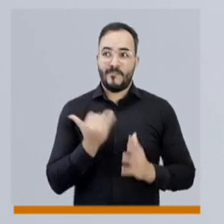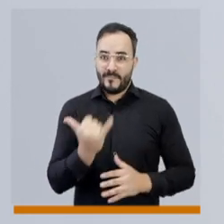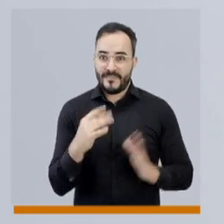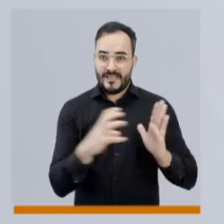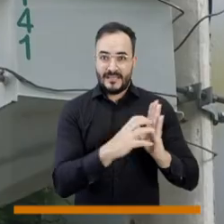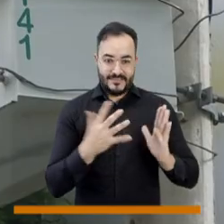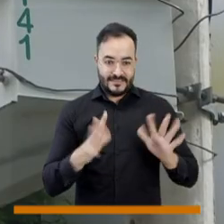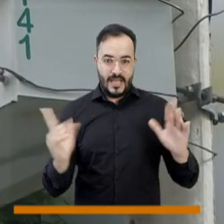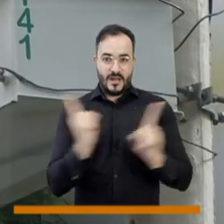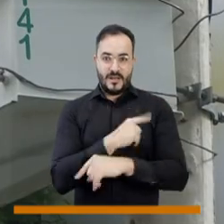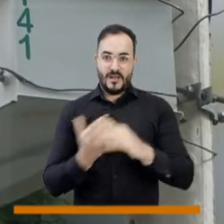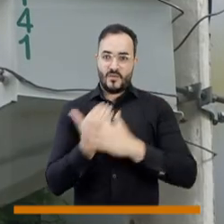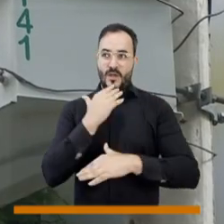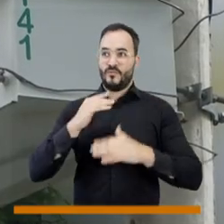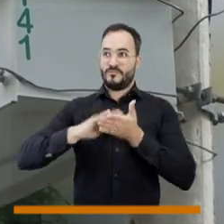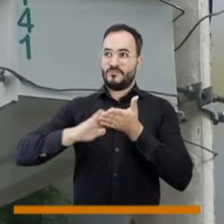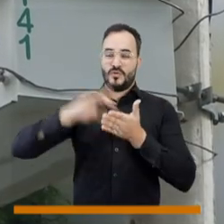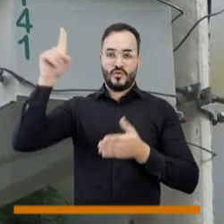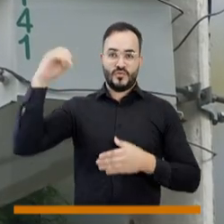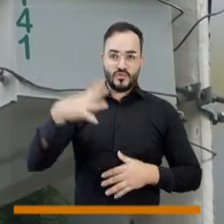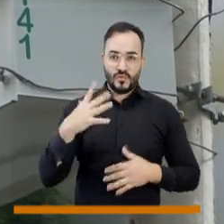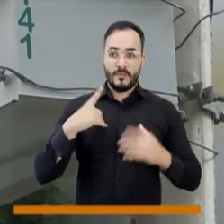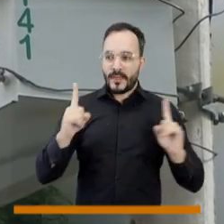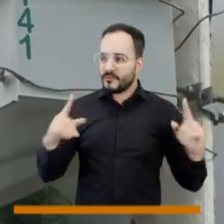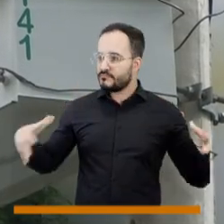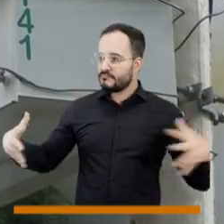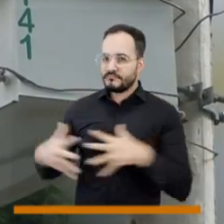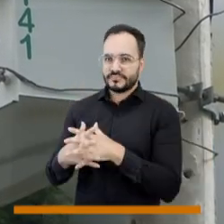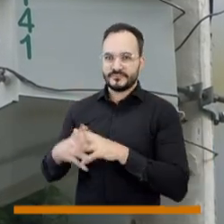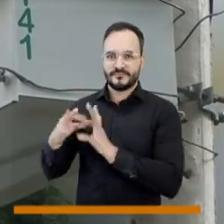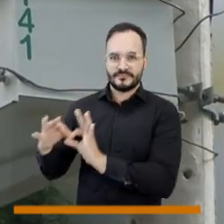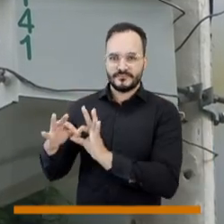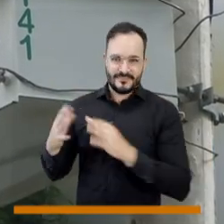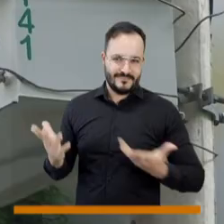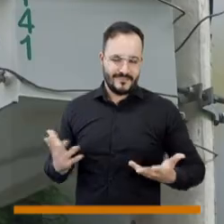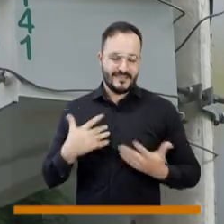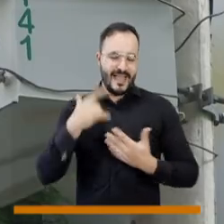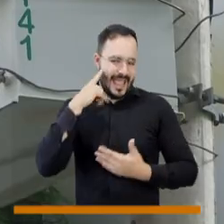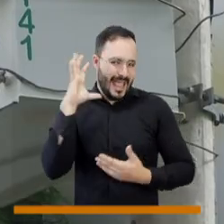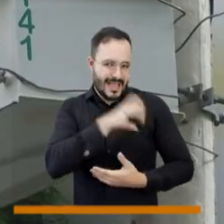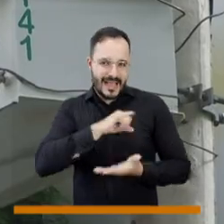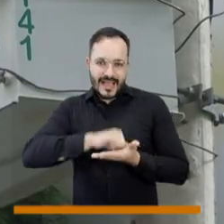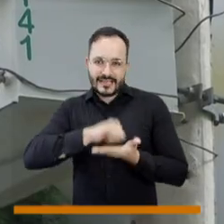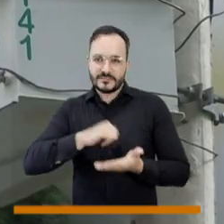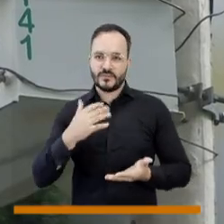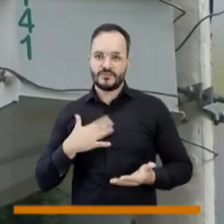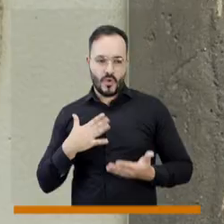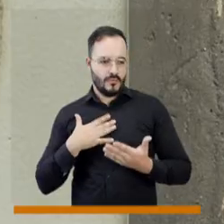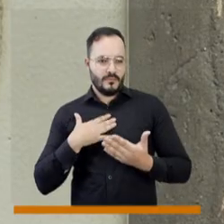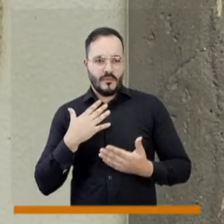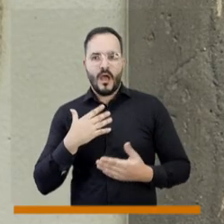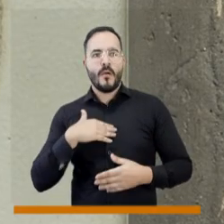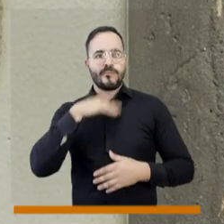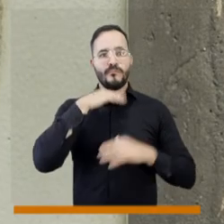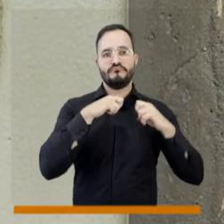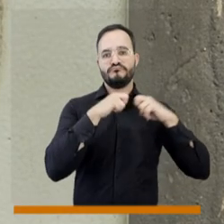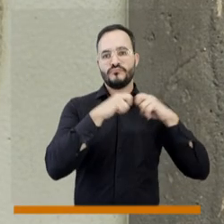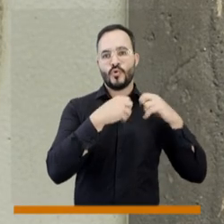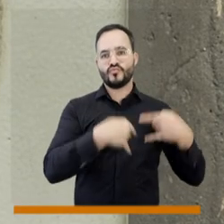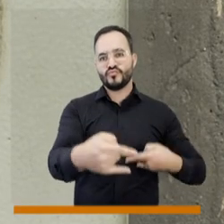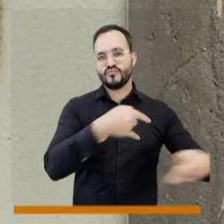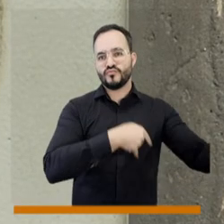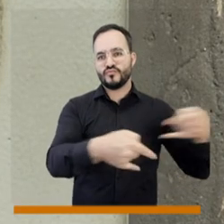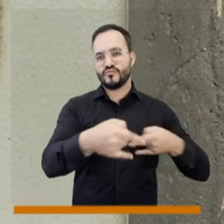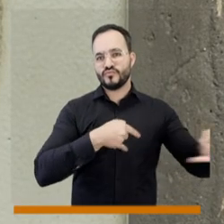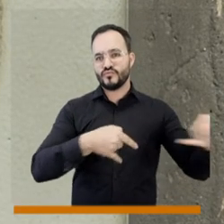no lo tiene ahí, lo tiene parqueado, pero no lo tiene conectado, porque necesita conectarse con la red, porque el negocio es, yo vendo energía de